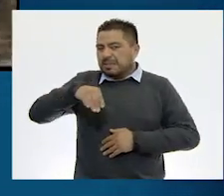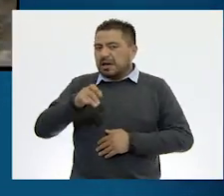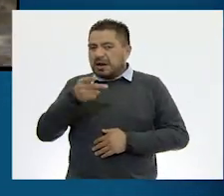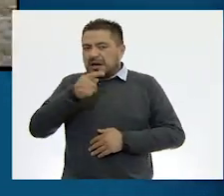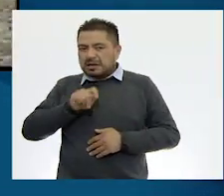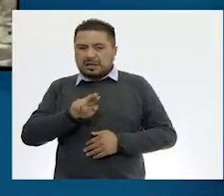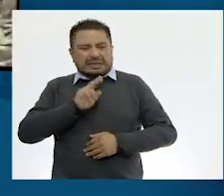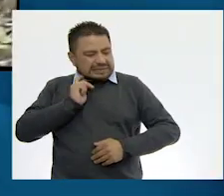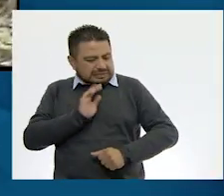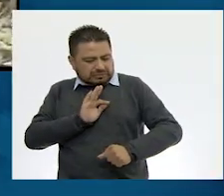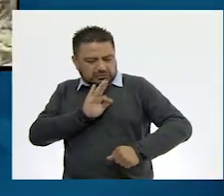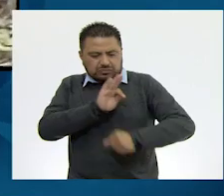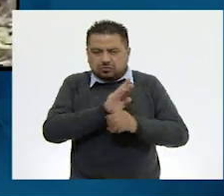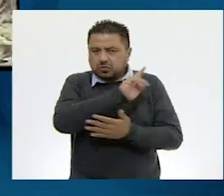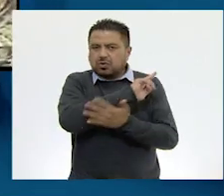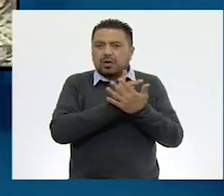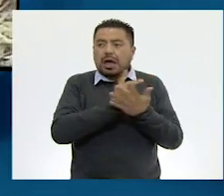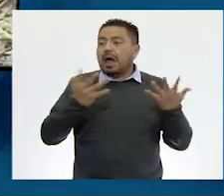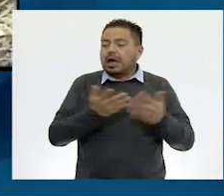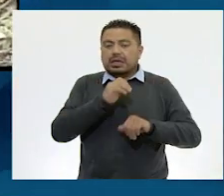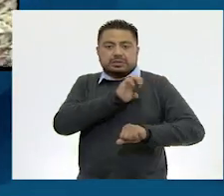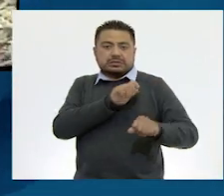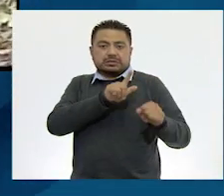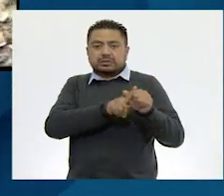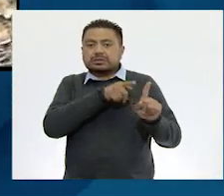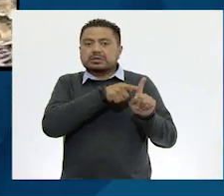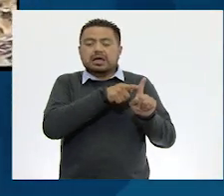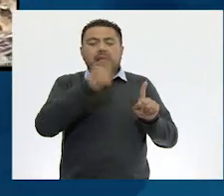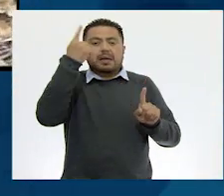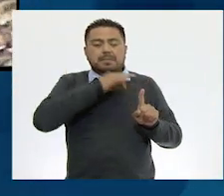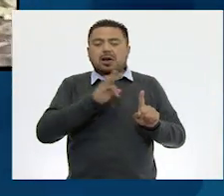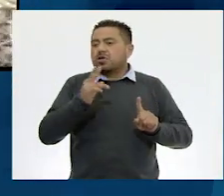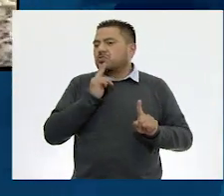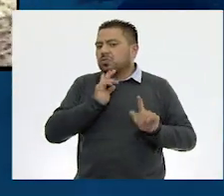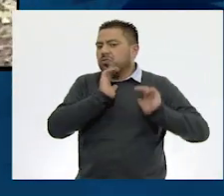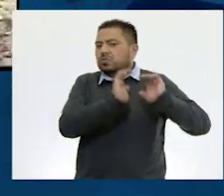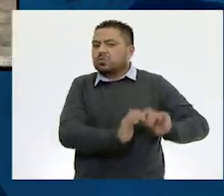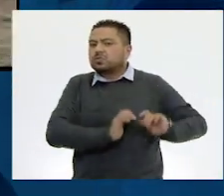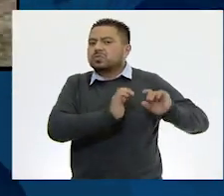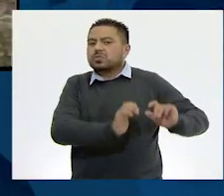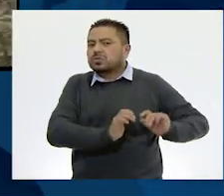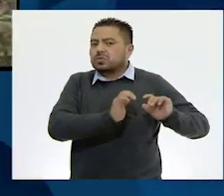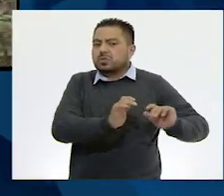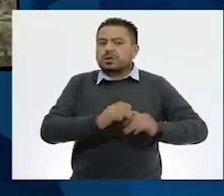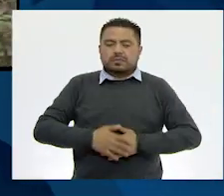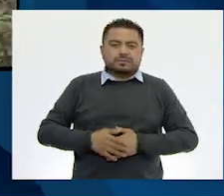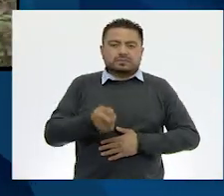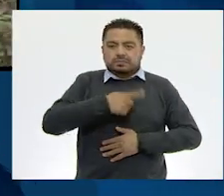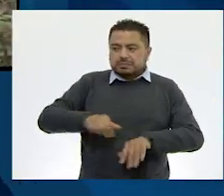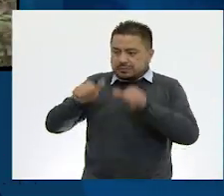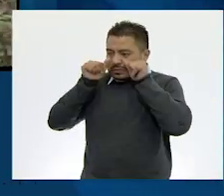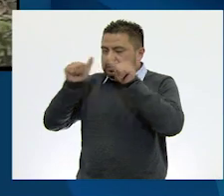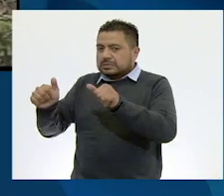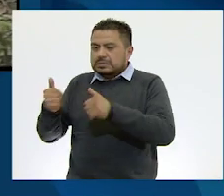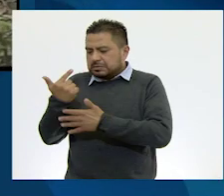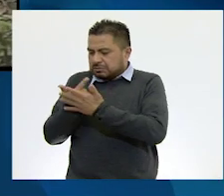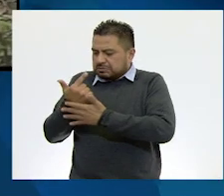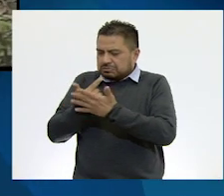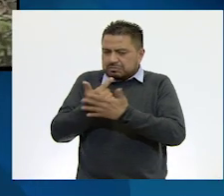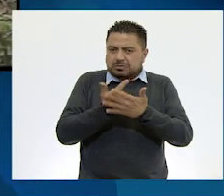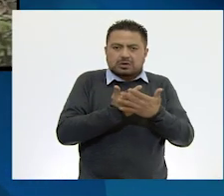protegerlo con el programa de acción específico para su conservación. Atendiendo su censo,